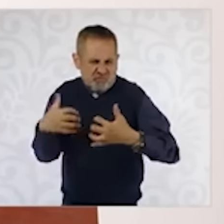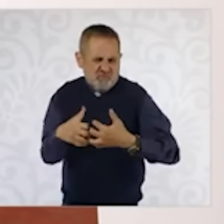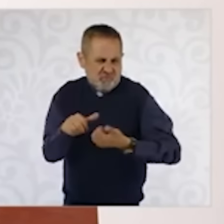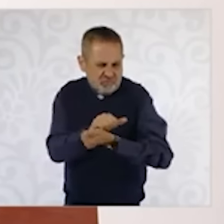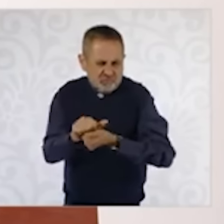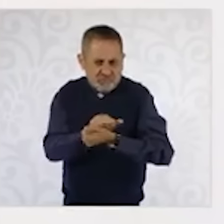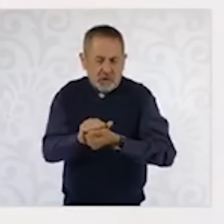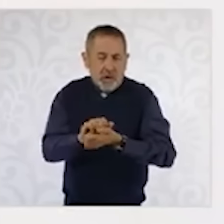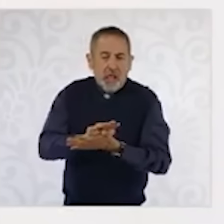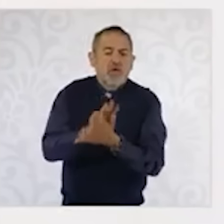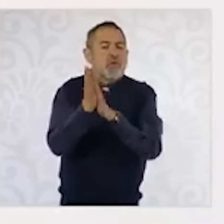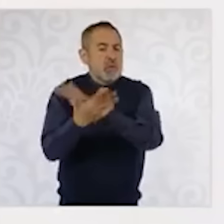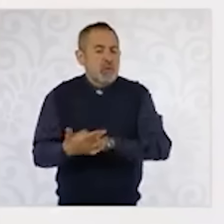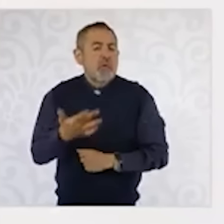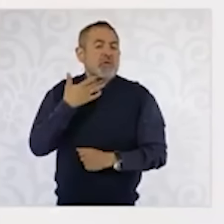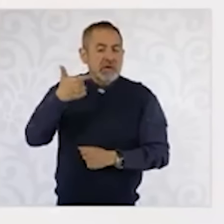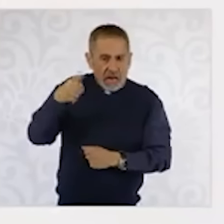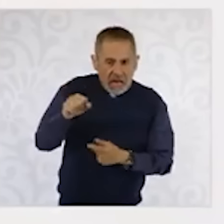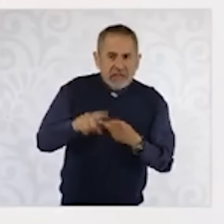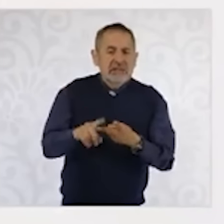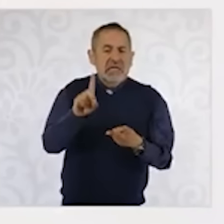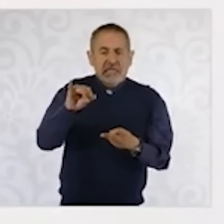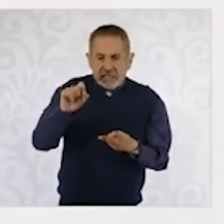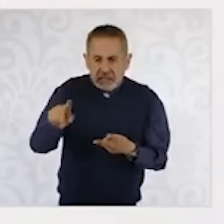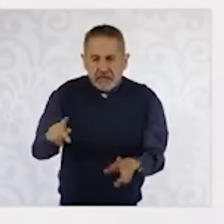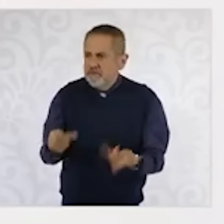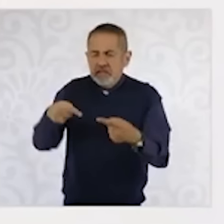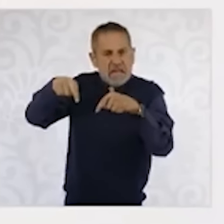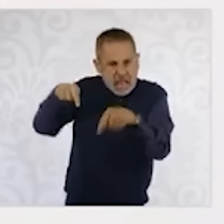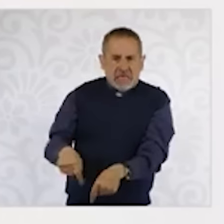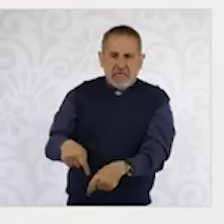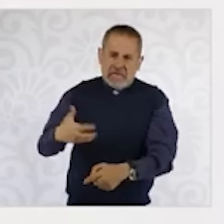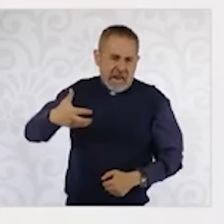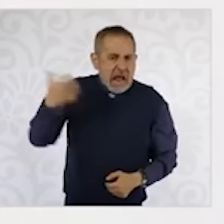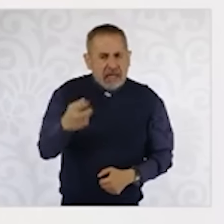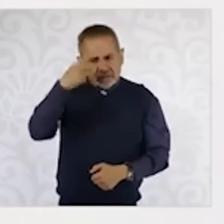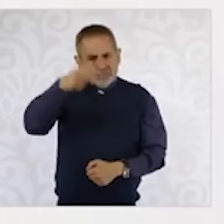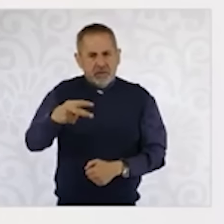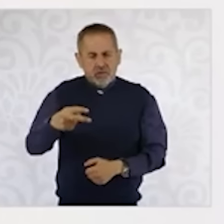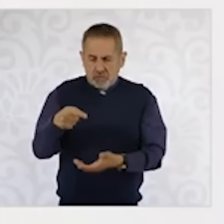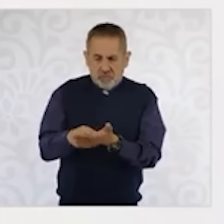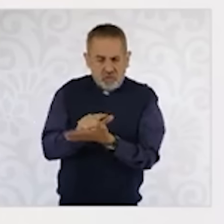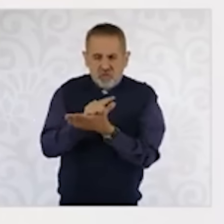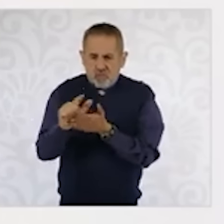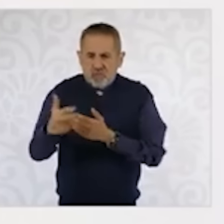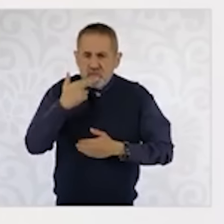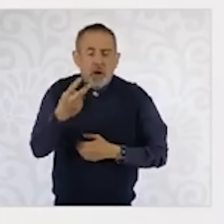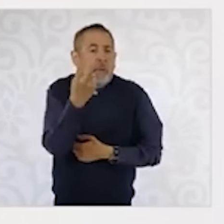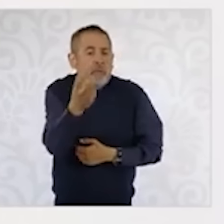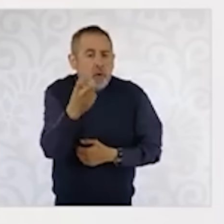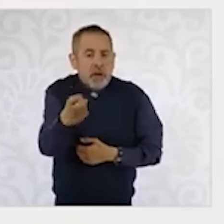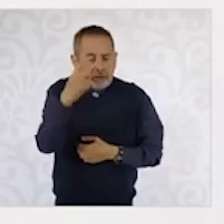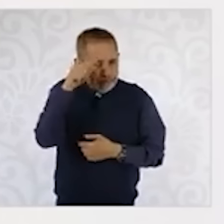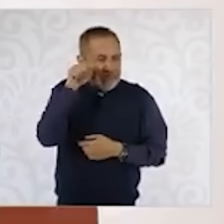se venda la gasolina el diésel en nuestro país con mejor combustible para eso se hicieron las